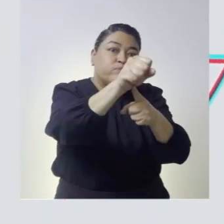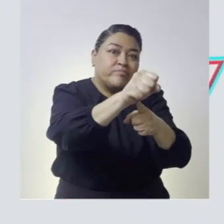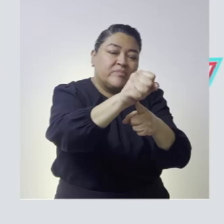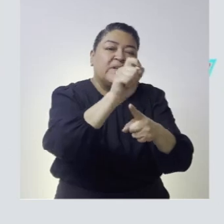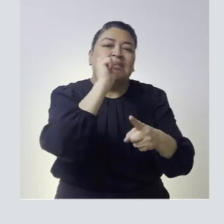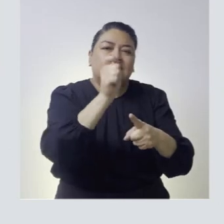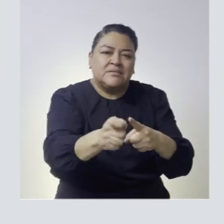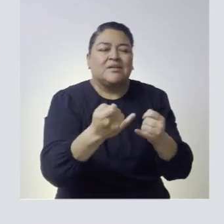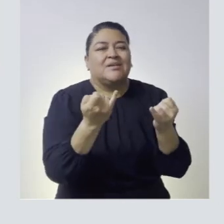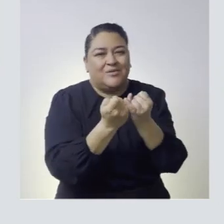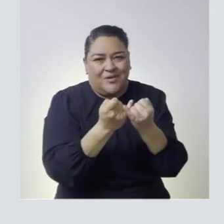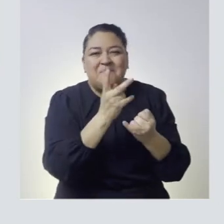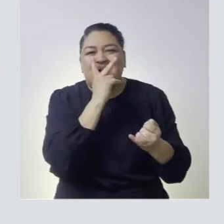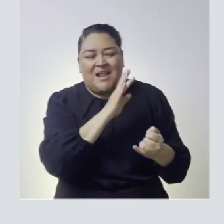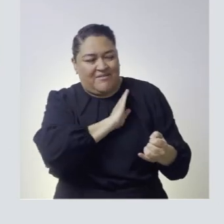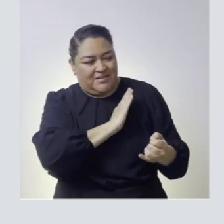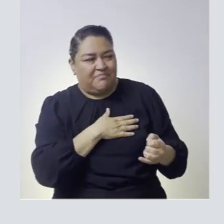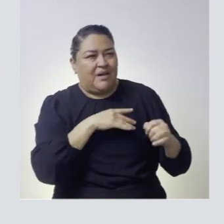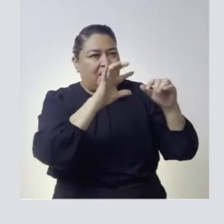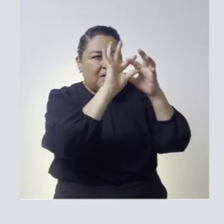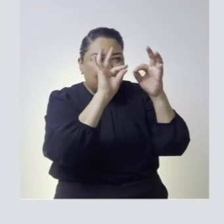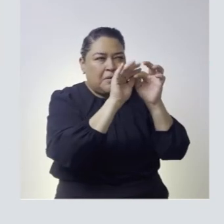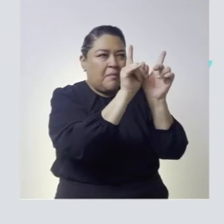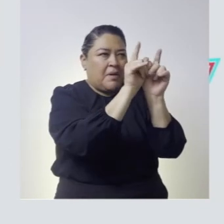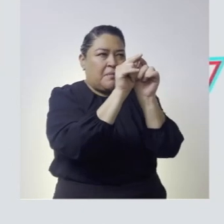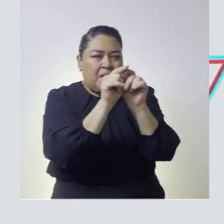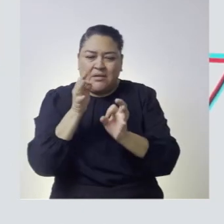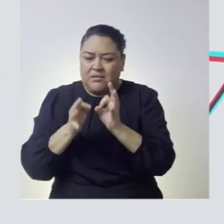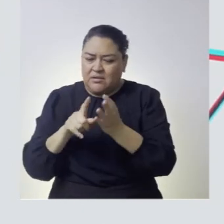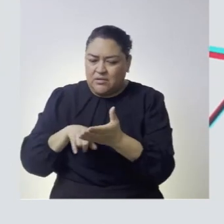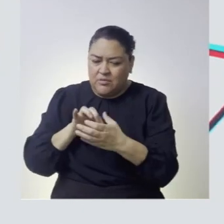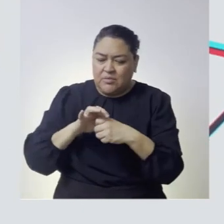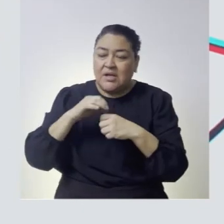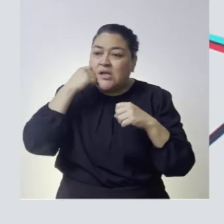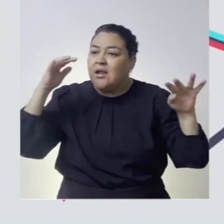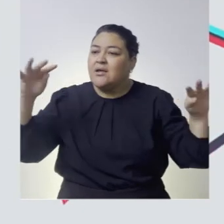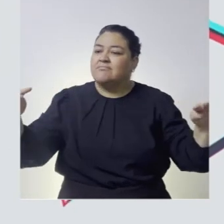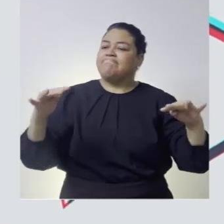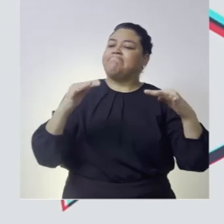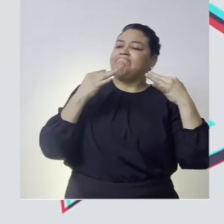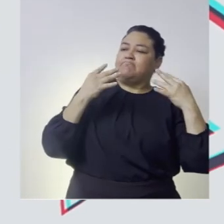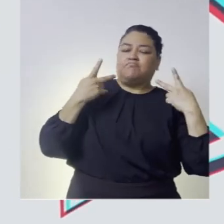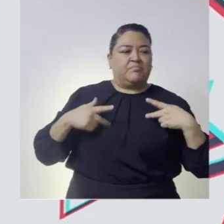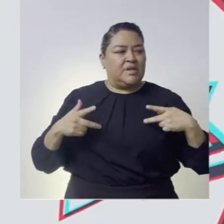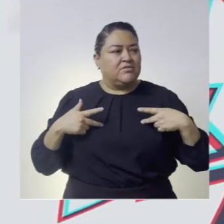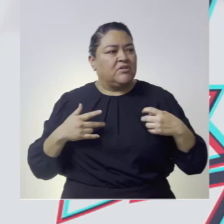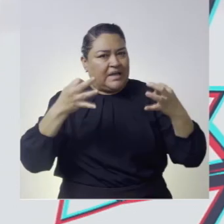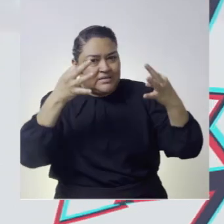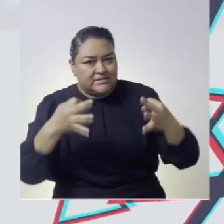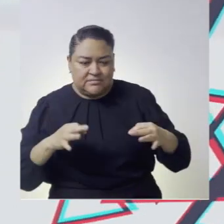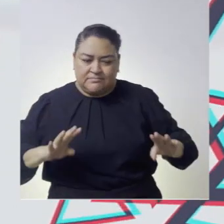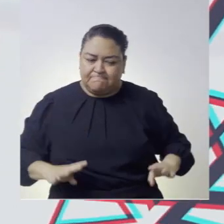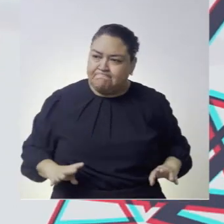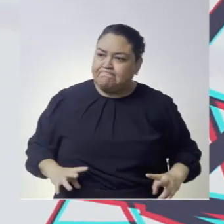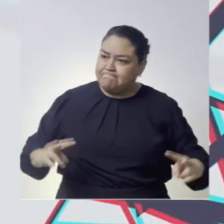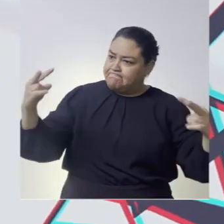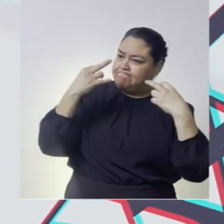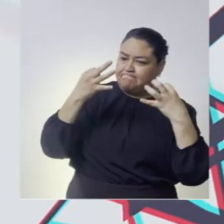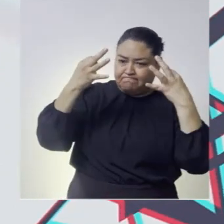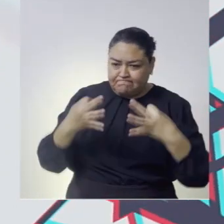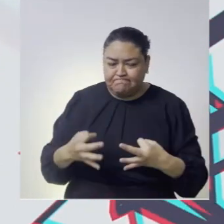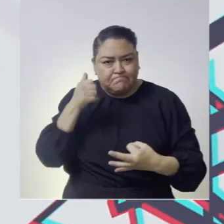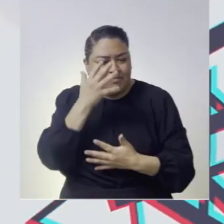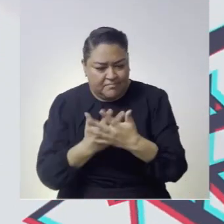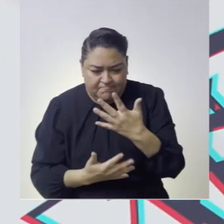institución consiste en una descripción breve de cómo el tribunal electoral aspira a ser reconocido por la ciudadanía y los valores a los cuales se